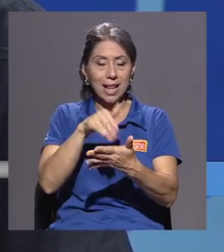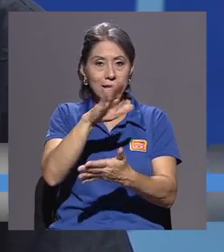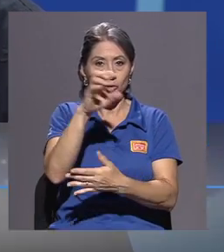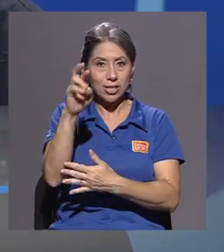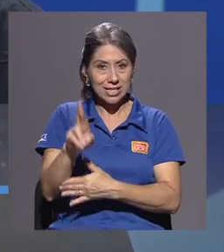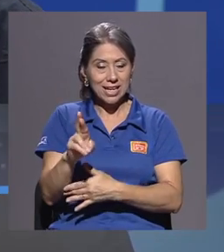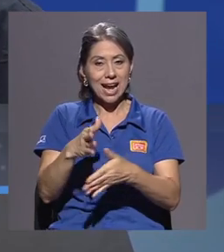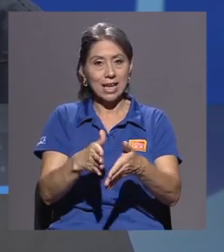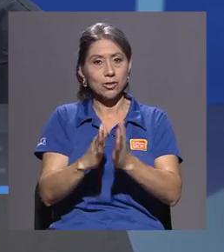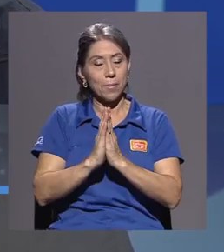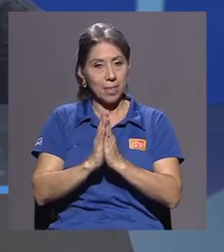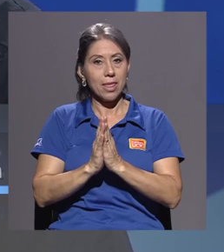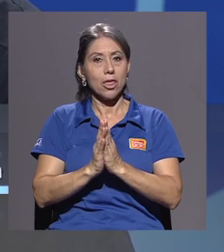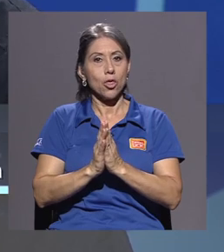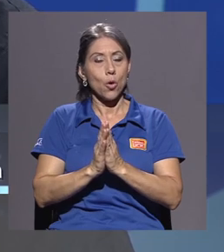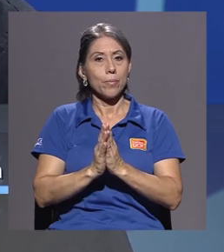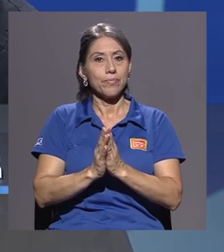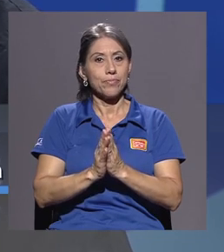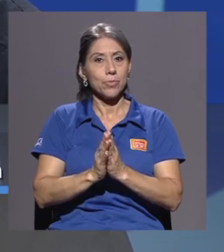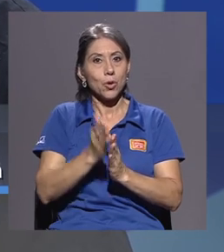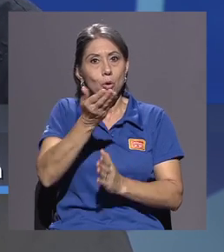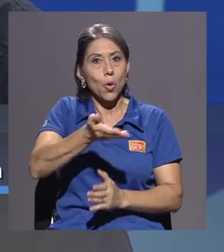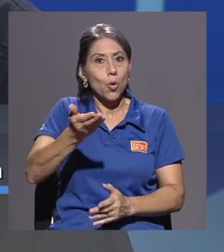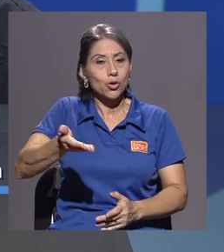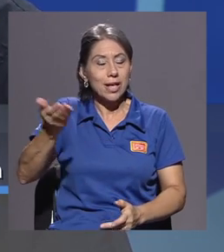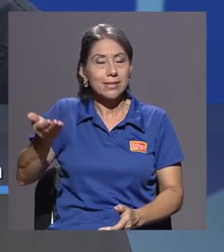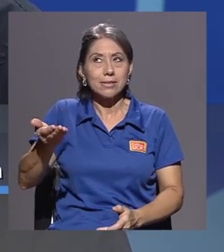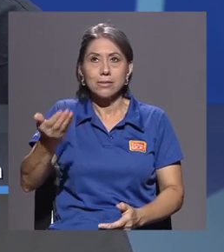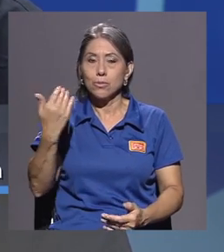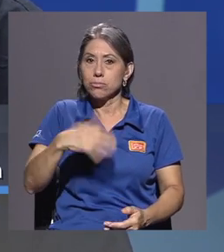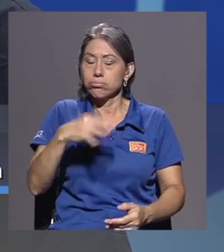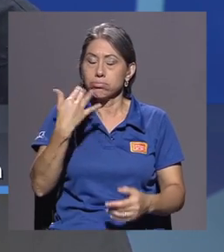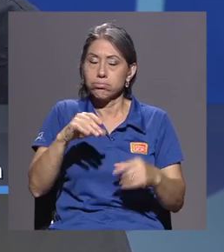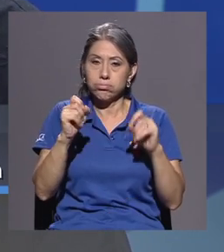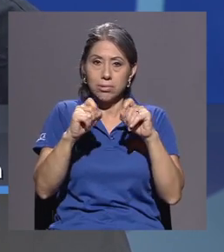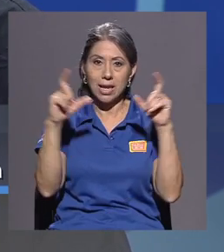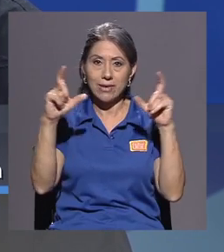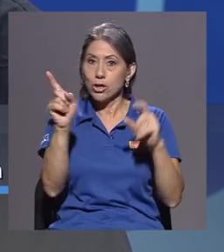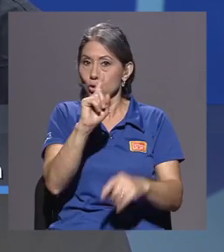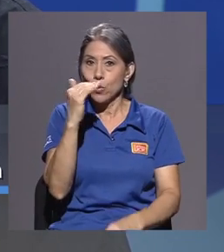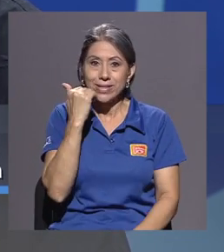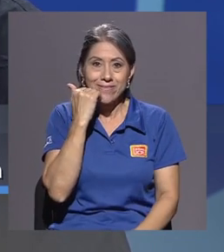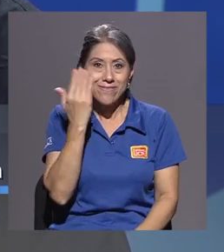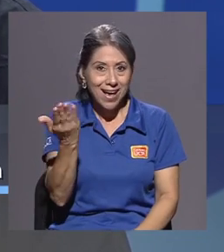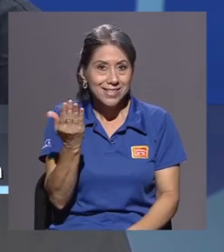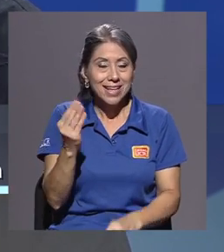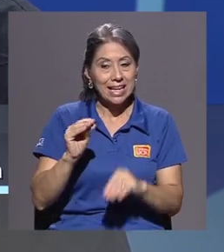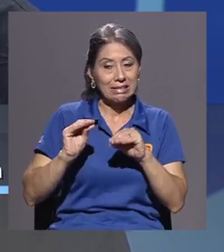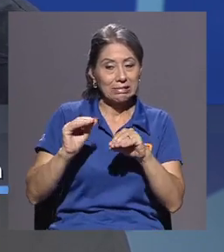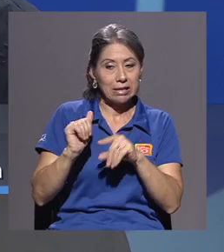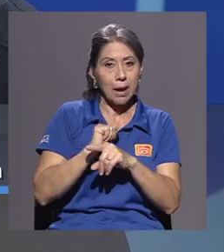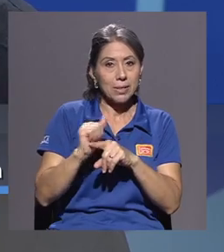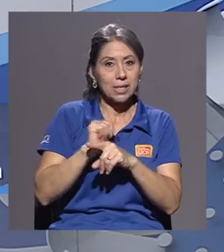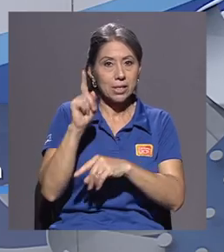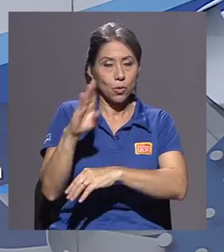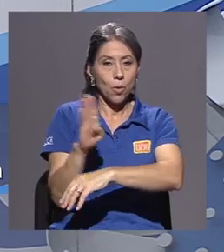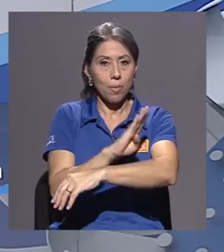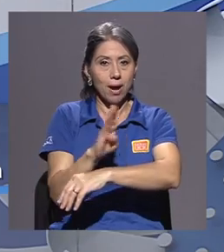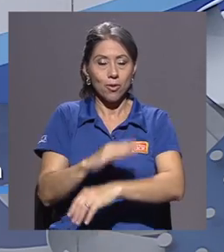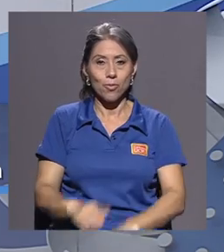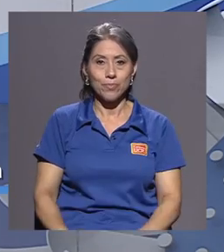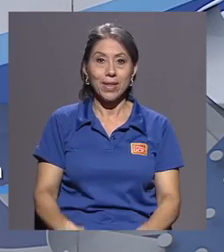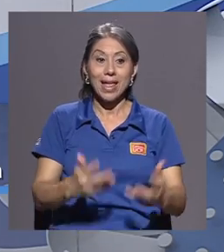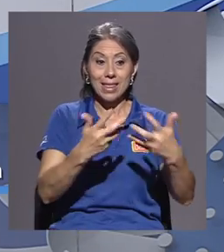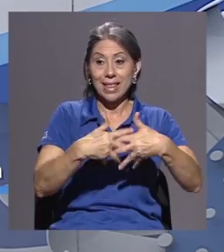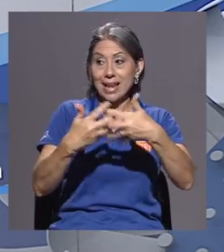cosas realmente increíbles porque no es fácil llevarle una capacitación a un banco. De las